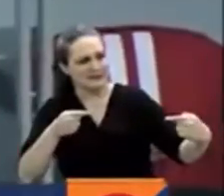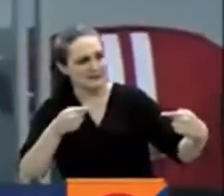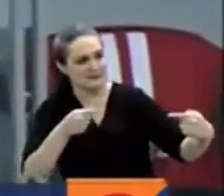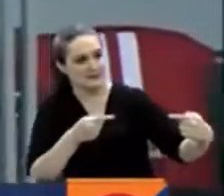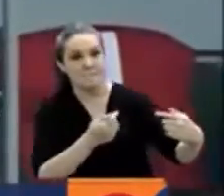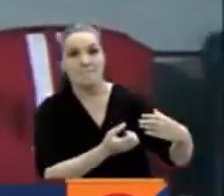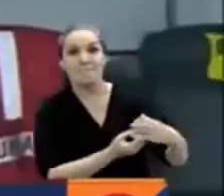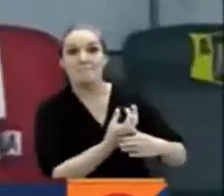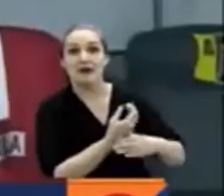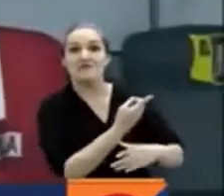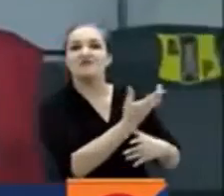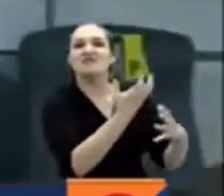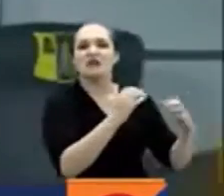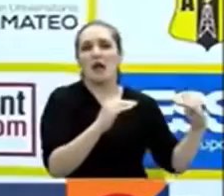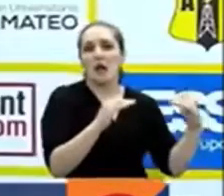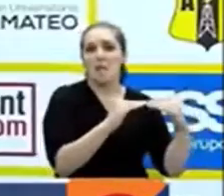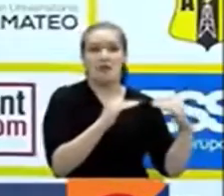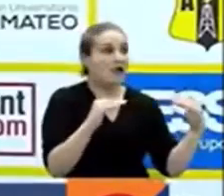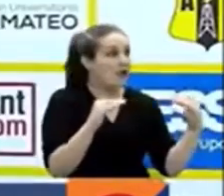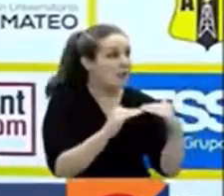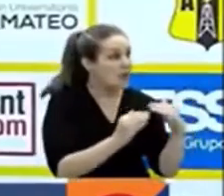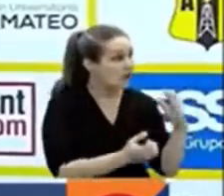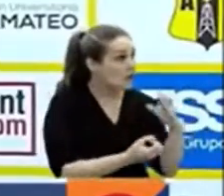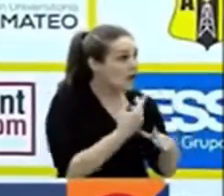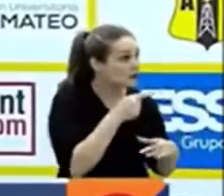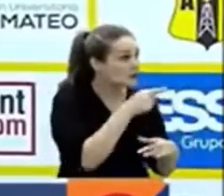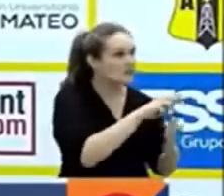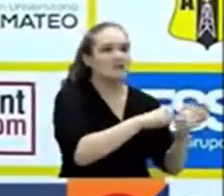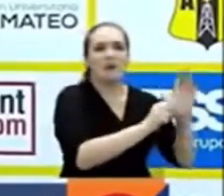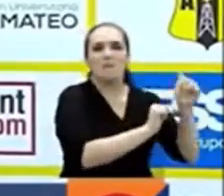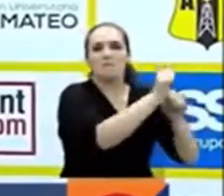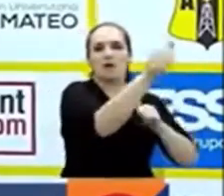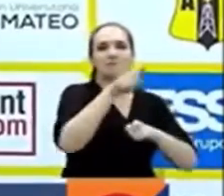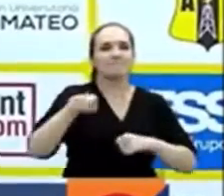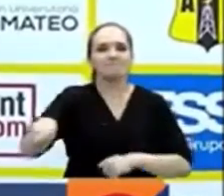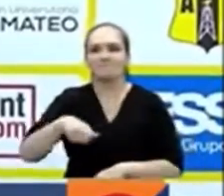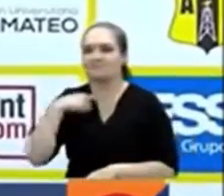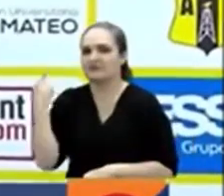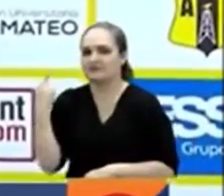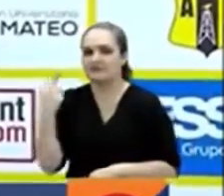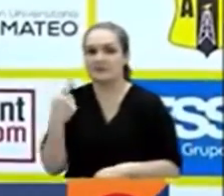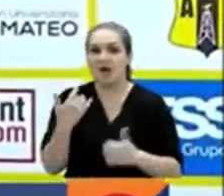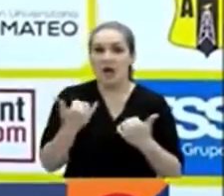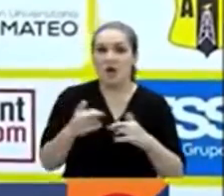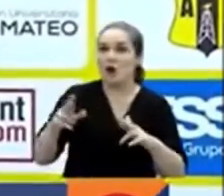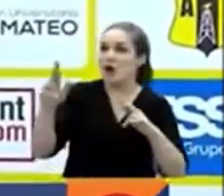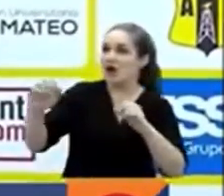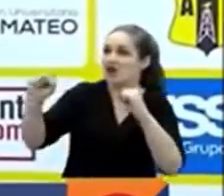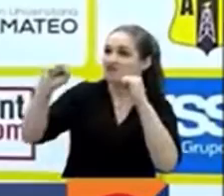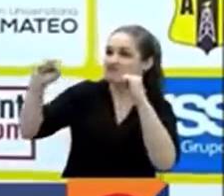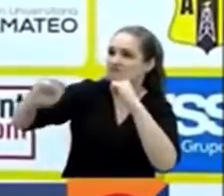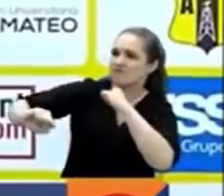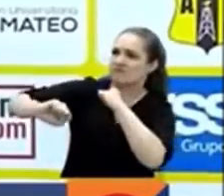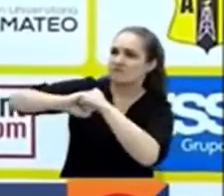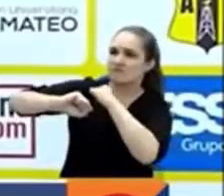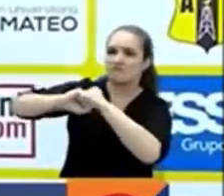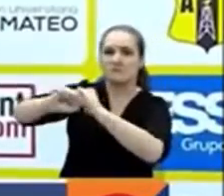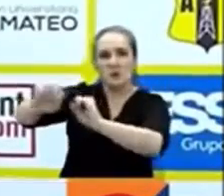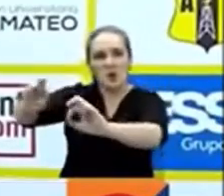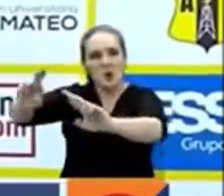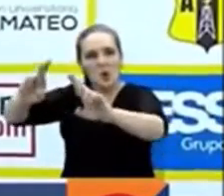Pasto que busca un empate para sellar el cupo. Esperar, como lo ha hecho toda nuestra hinchada, que puedan